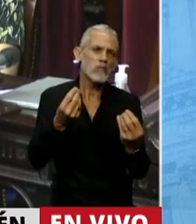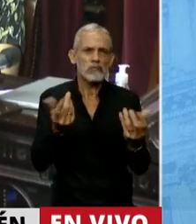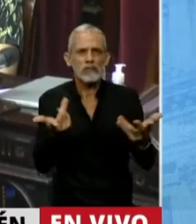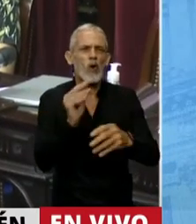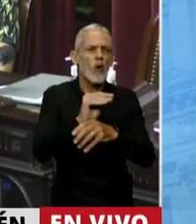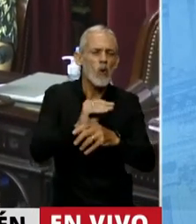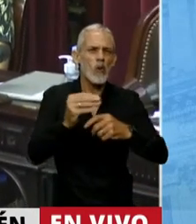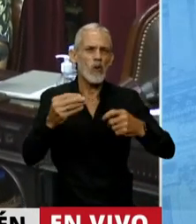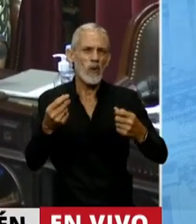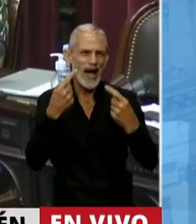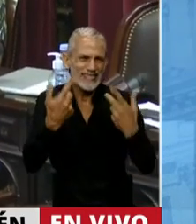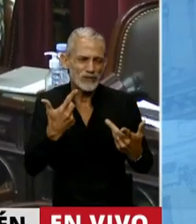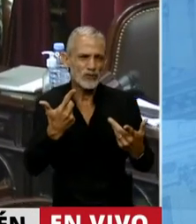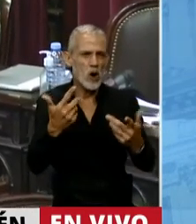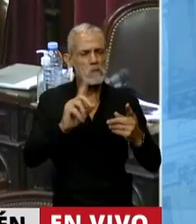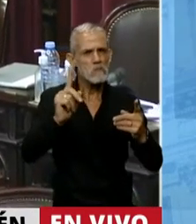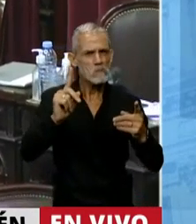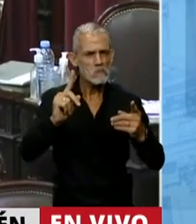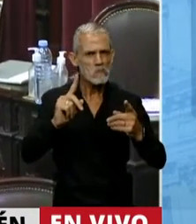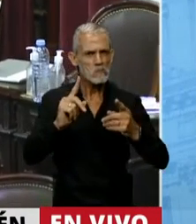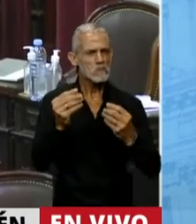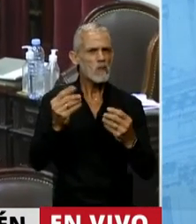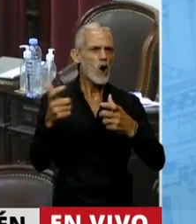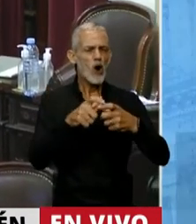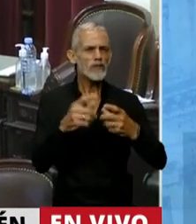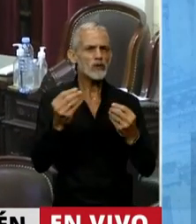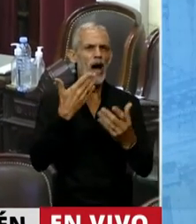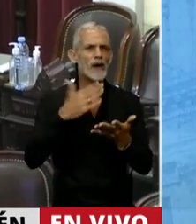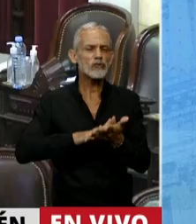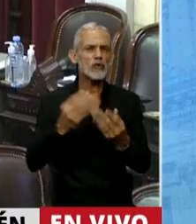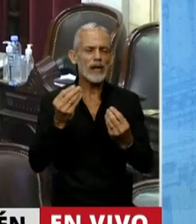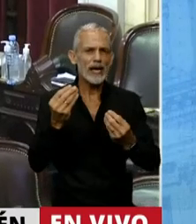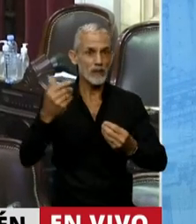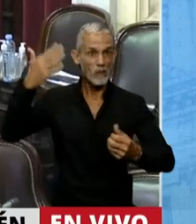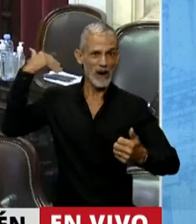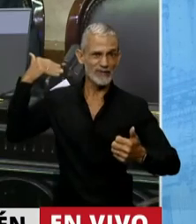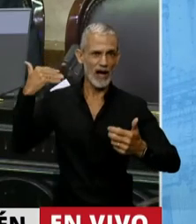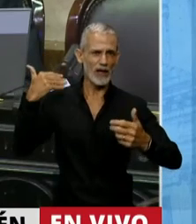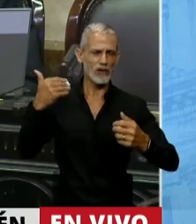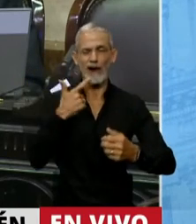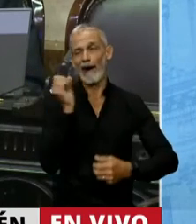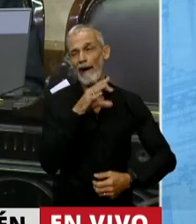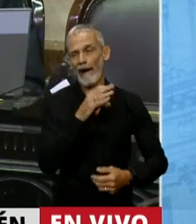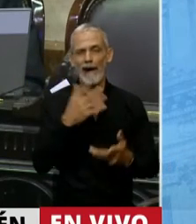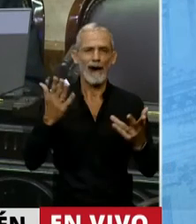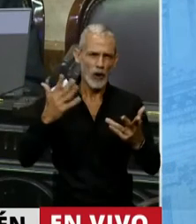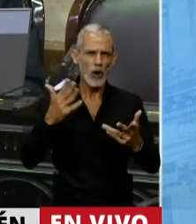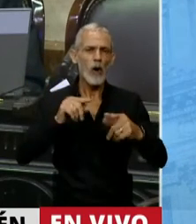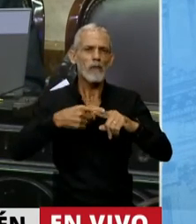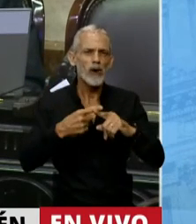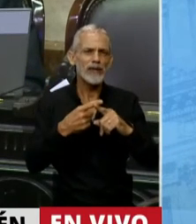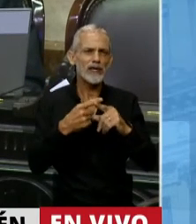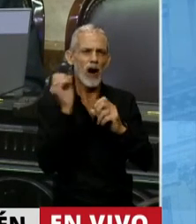de los miembros de la comisión utilizaron su tiempo para hablar del pasado y caer en fundamentalismos